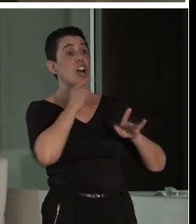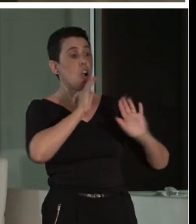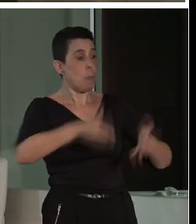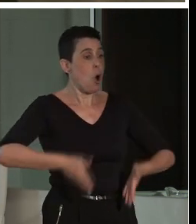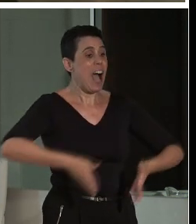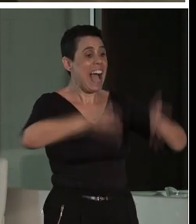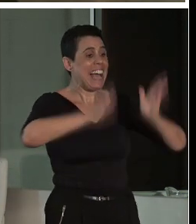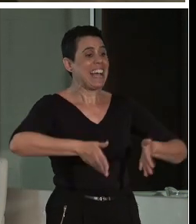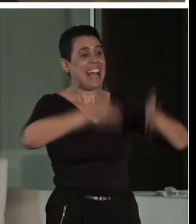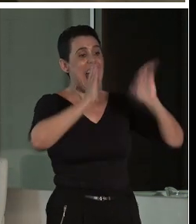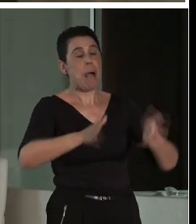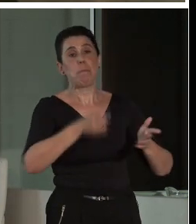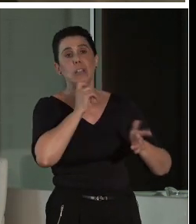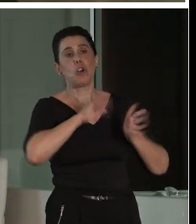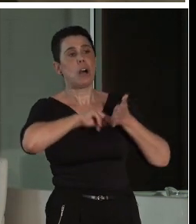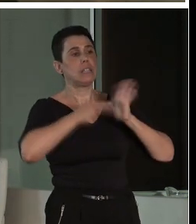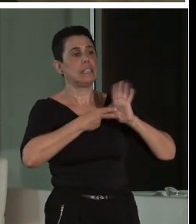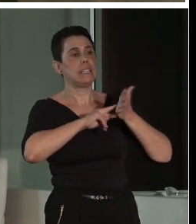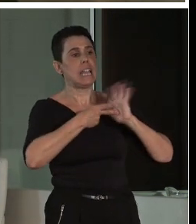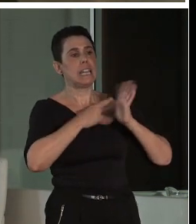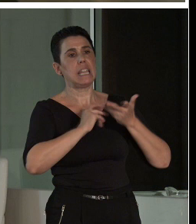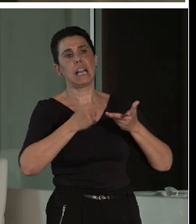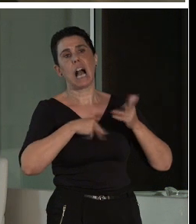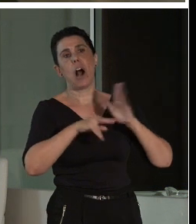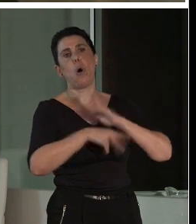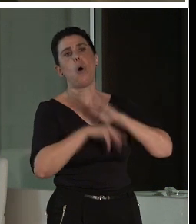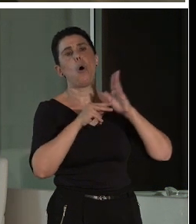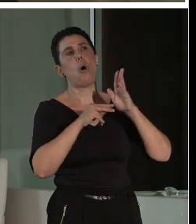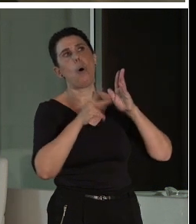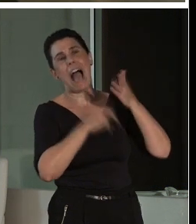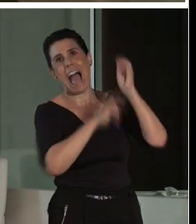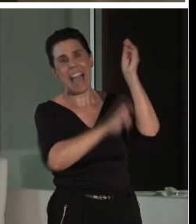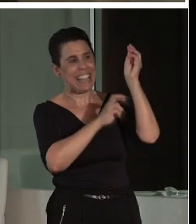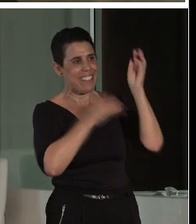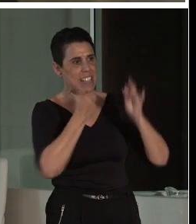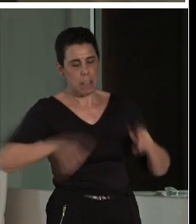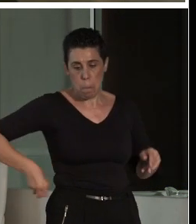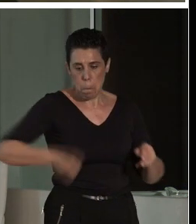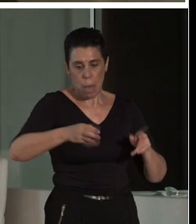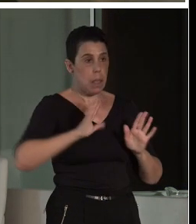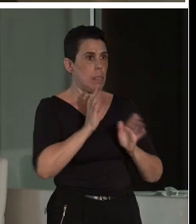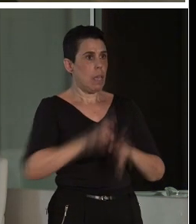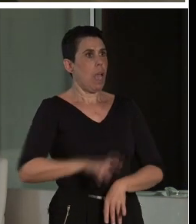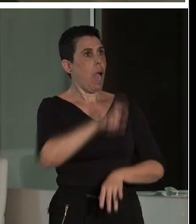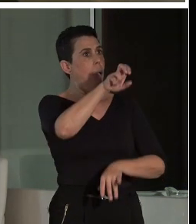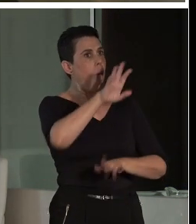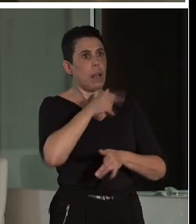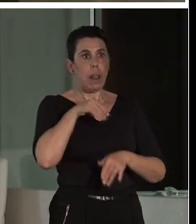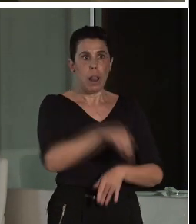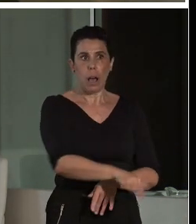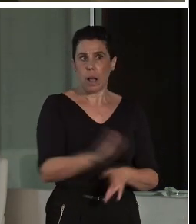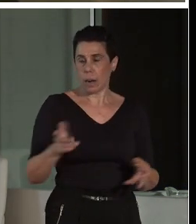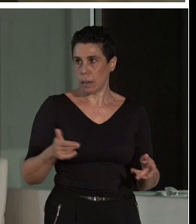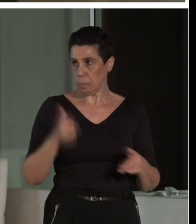son técnicas, si son arqueológicas, si hay barandillas, si hay rampas, si hay escaleras. Ahí tenéis un ejemplo, por ejemplo,